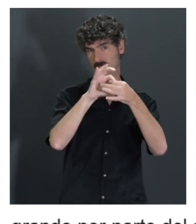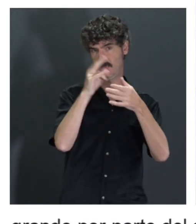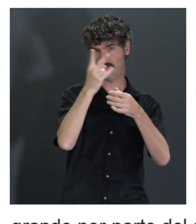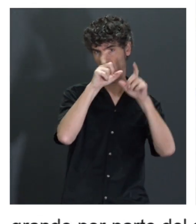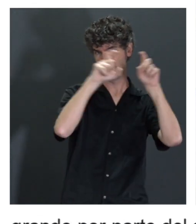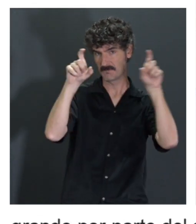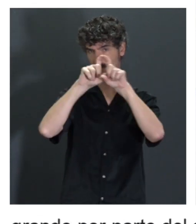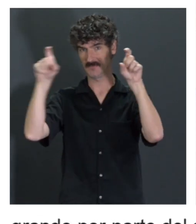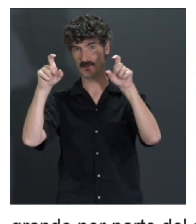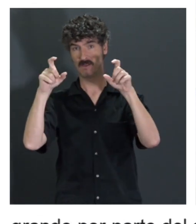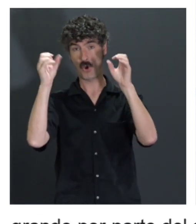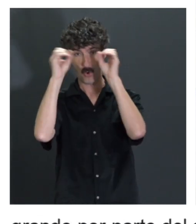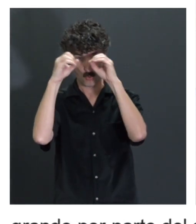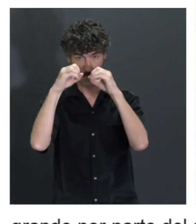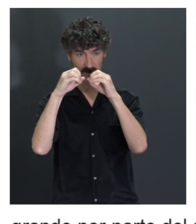lo que todos llamamos Google,